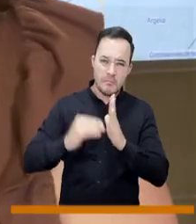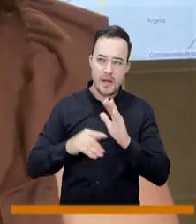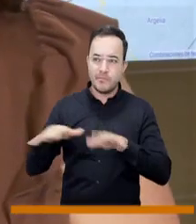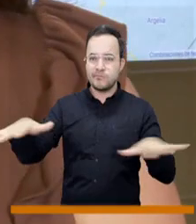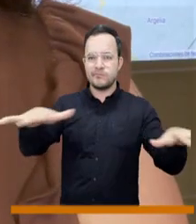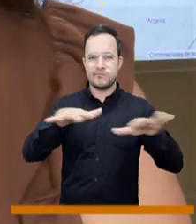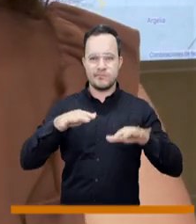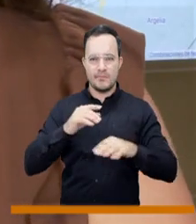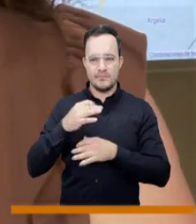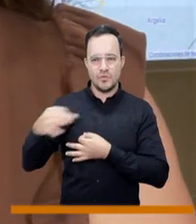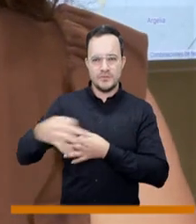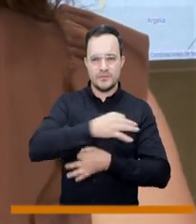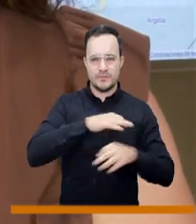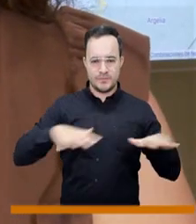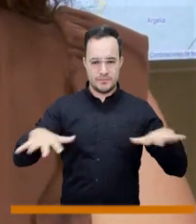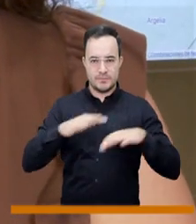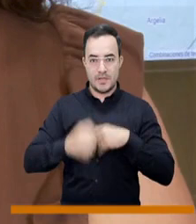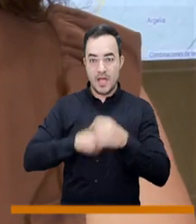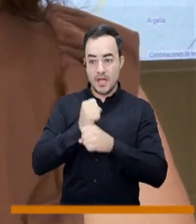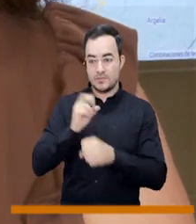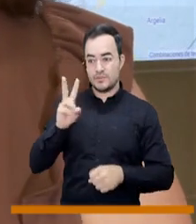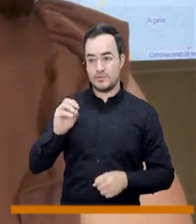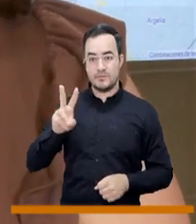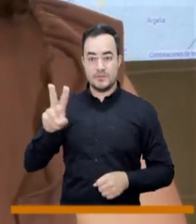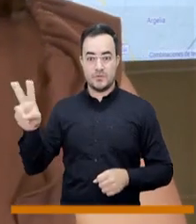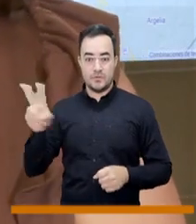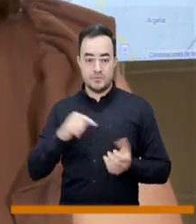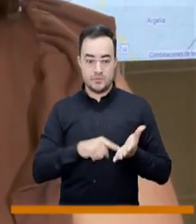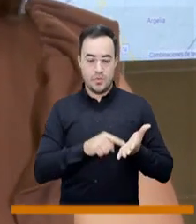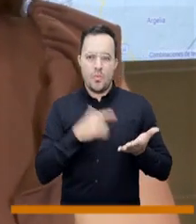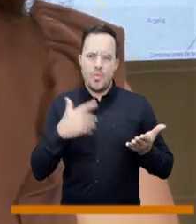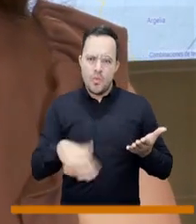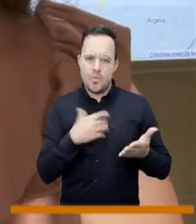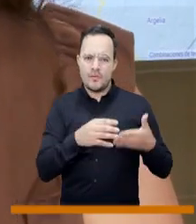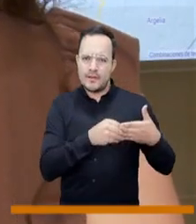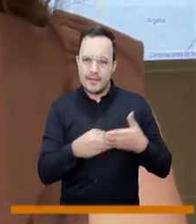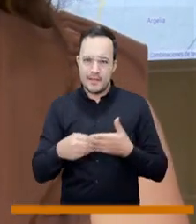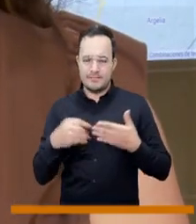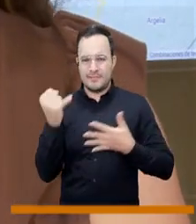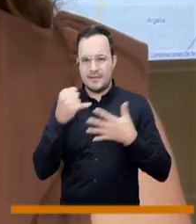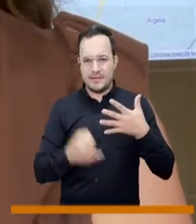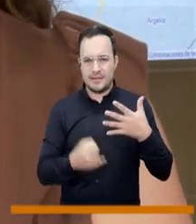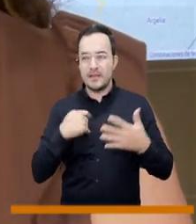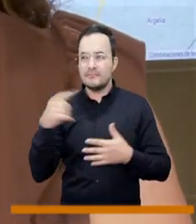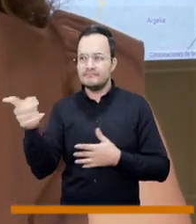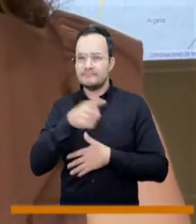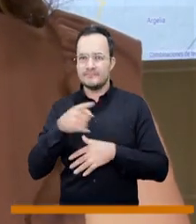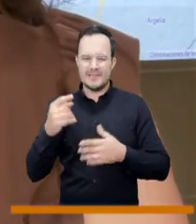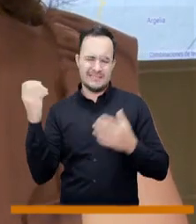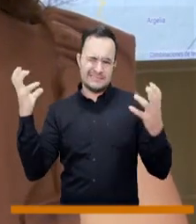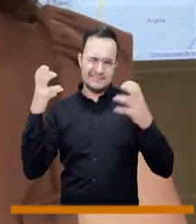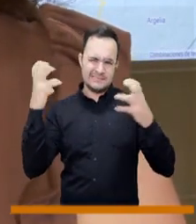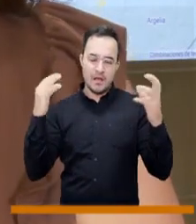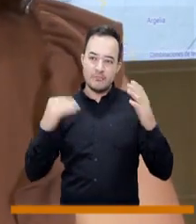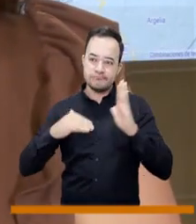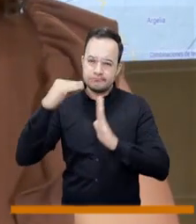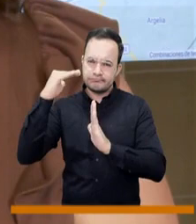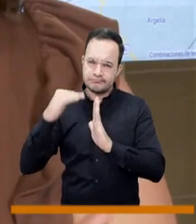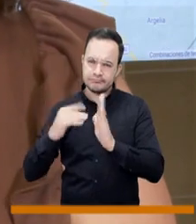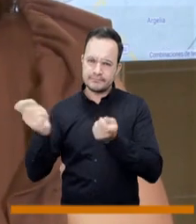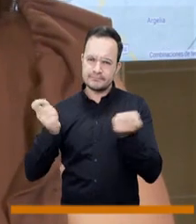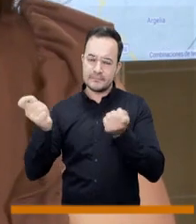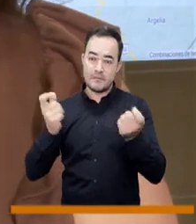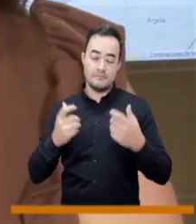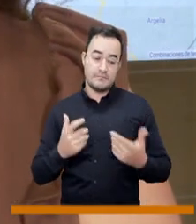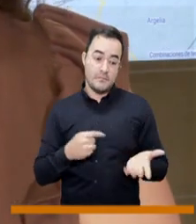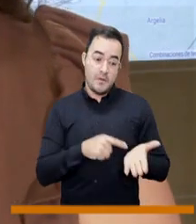metropolitanos con año base 2022. Por supuesto, esa guía o alineamientos para la zonificación acústica donde